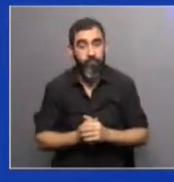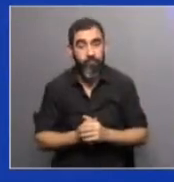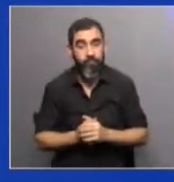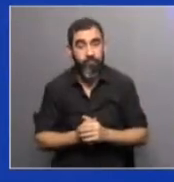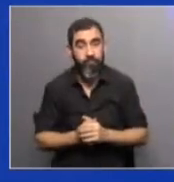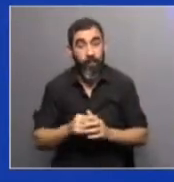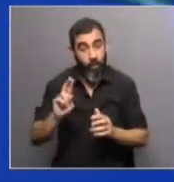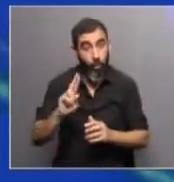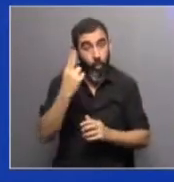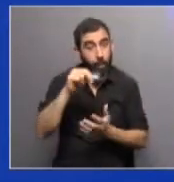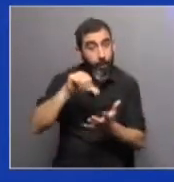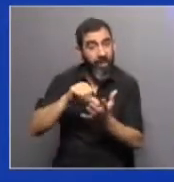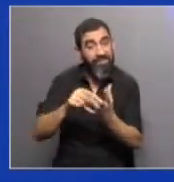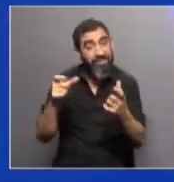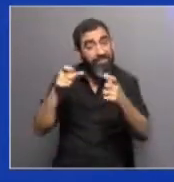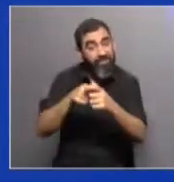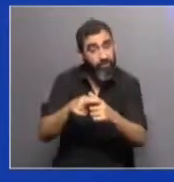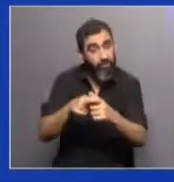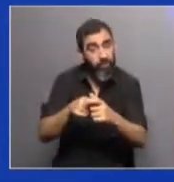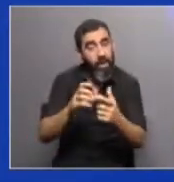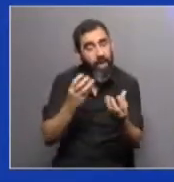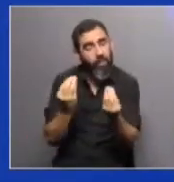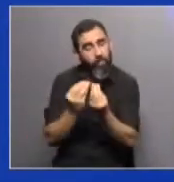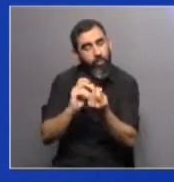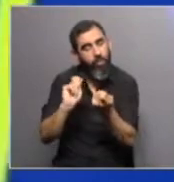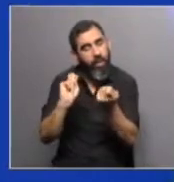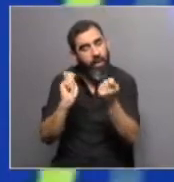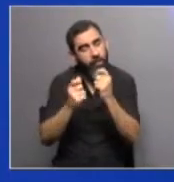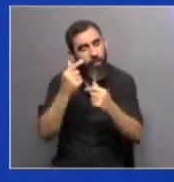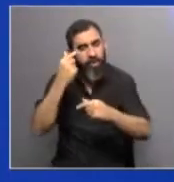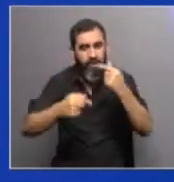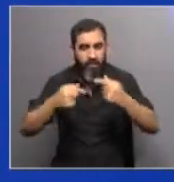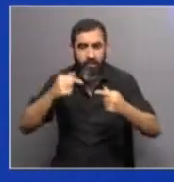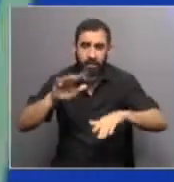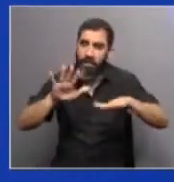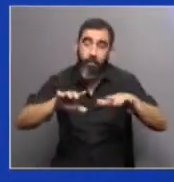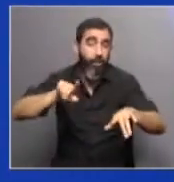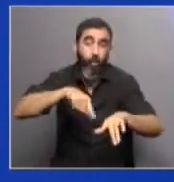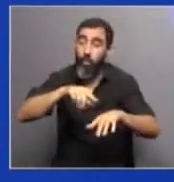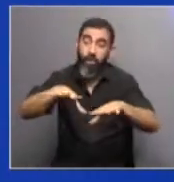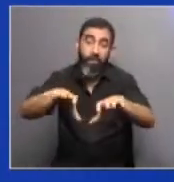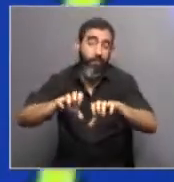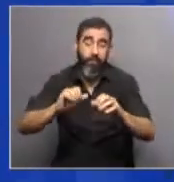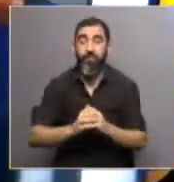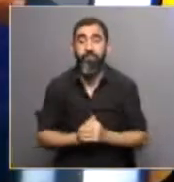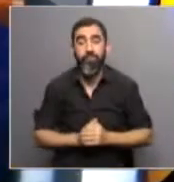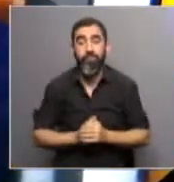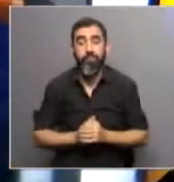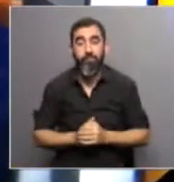a pesar de que Uruguay es un país chico, se ven muchas dependencias espaciales y temporales.